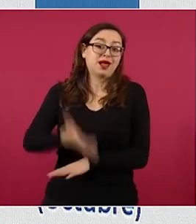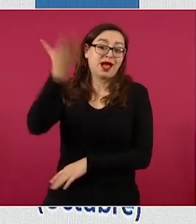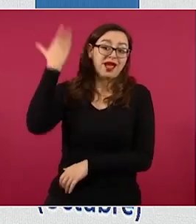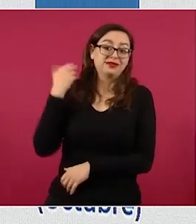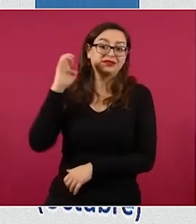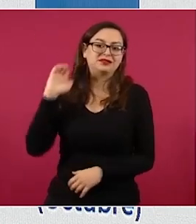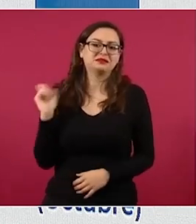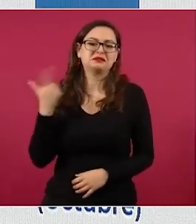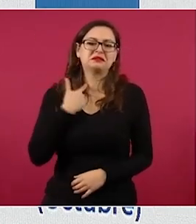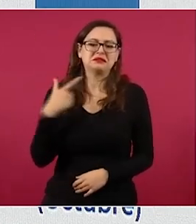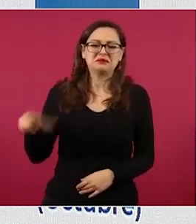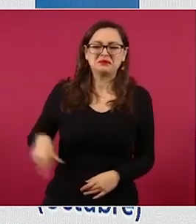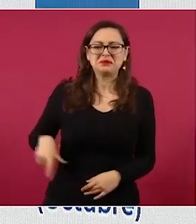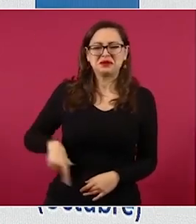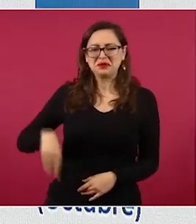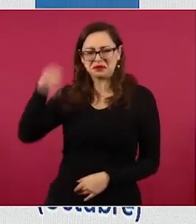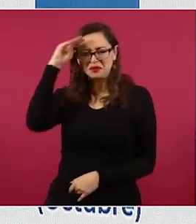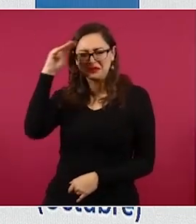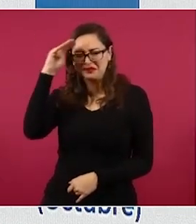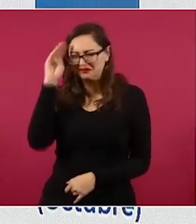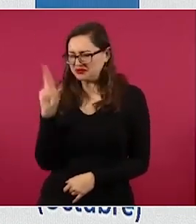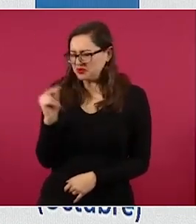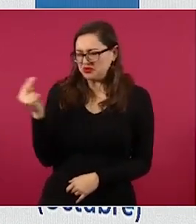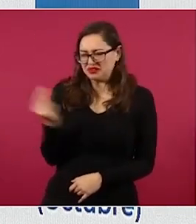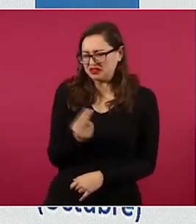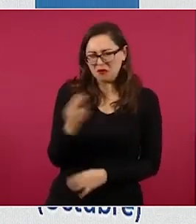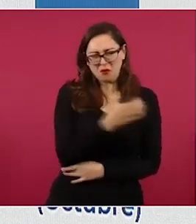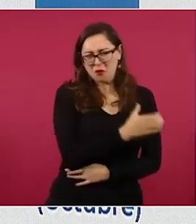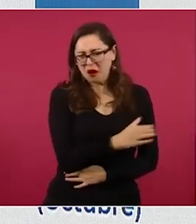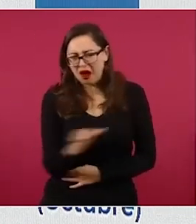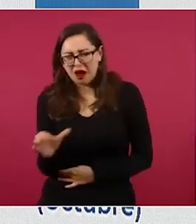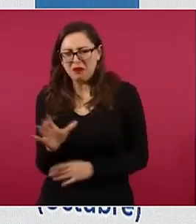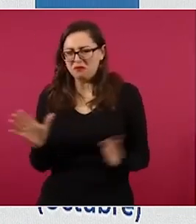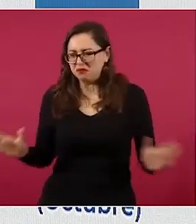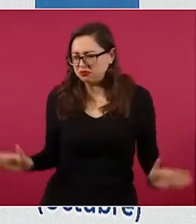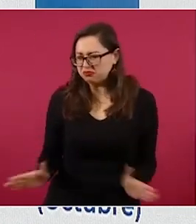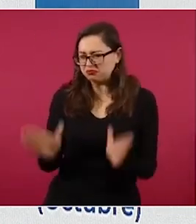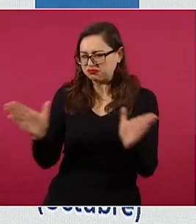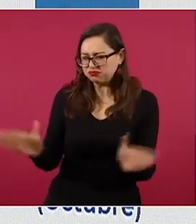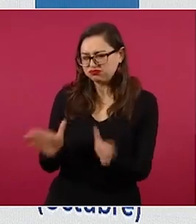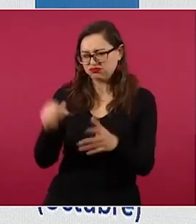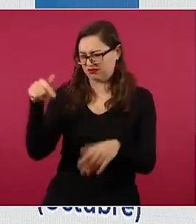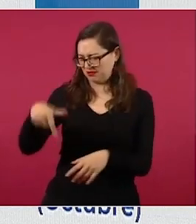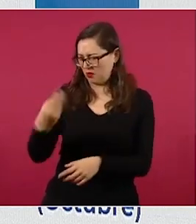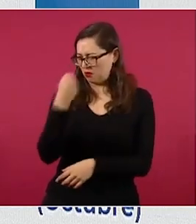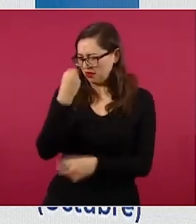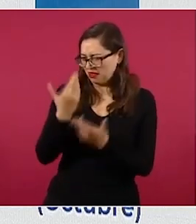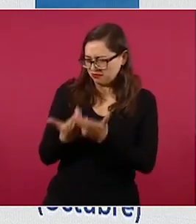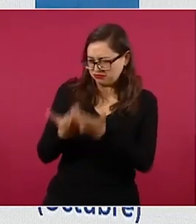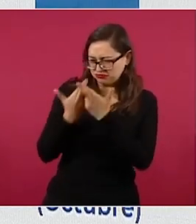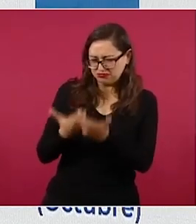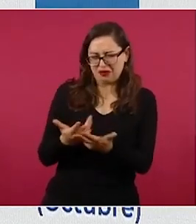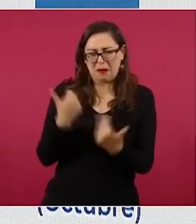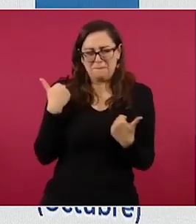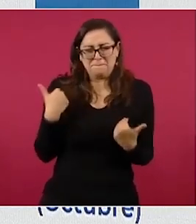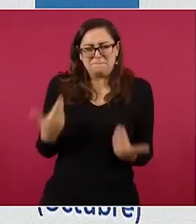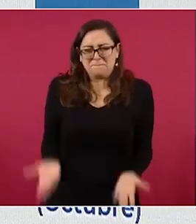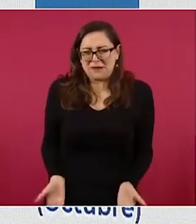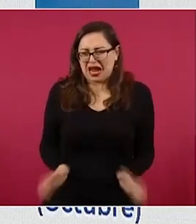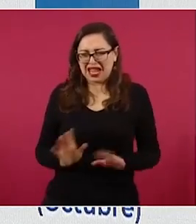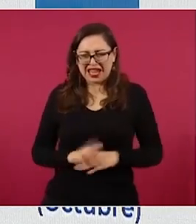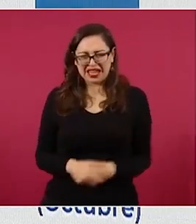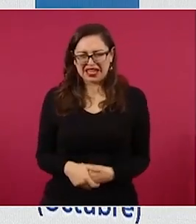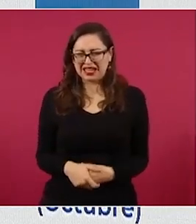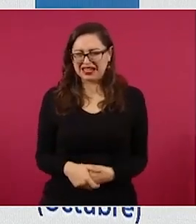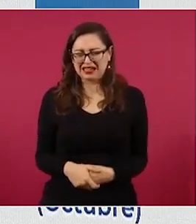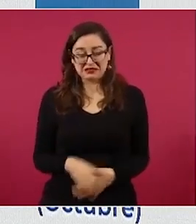que ahora lo estamos padeciendo. ¿Se acuerdan que decían que en un mundo globalizado